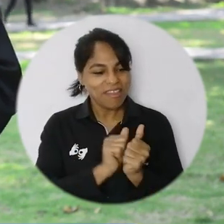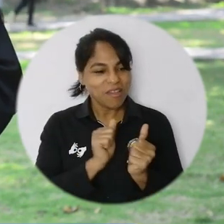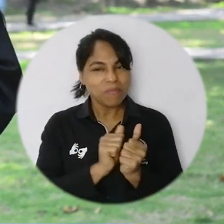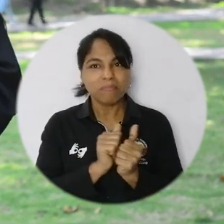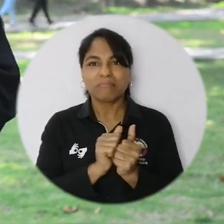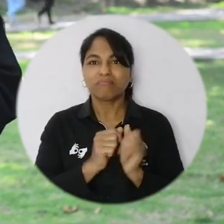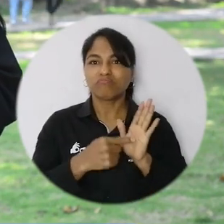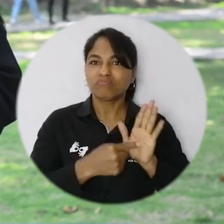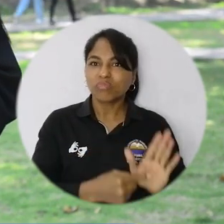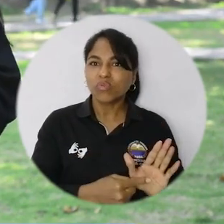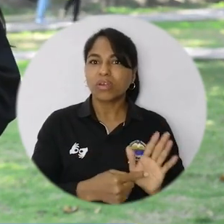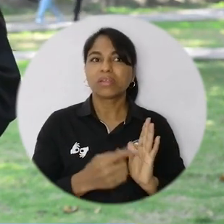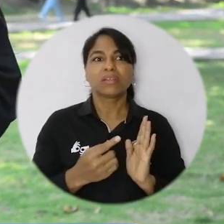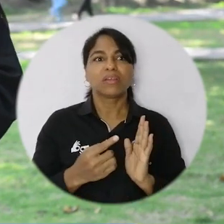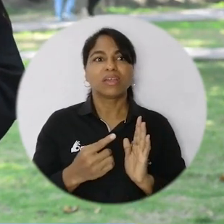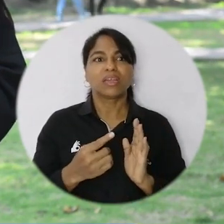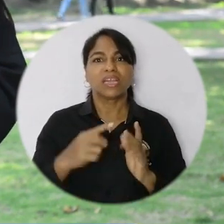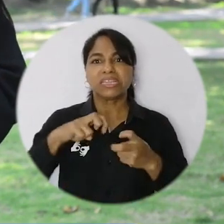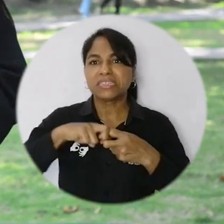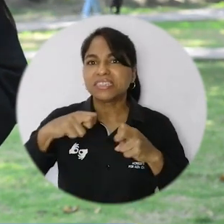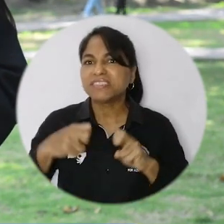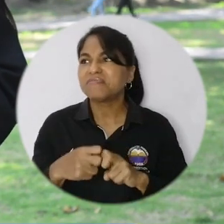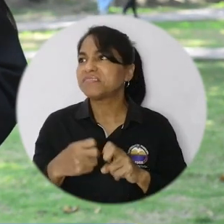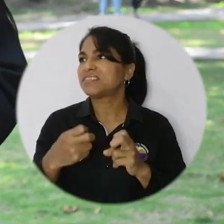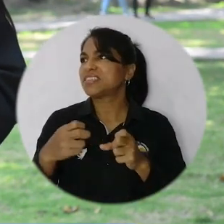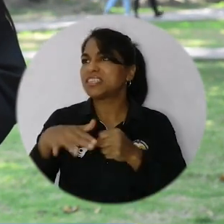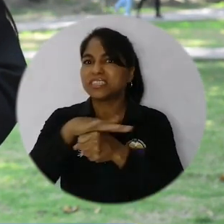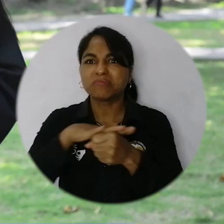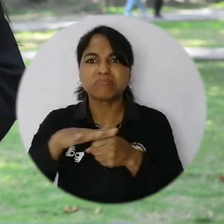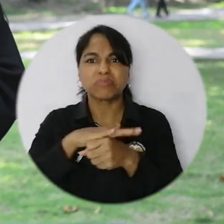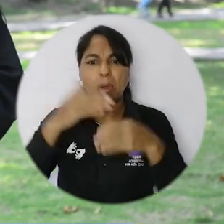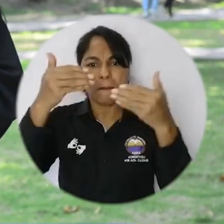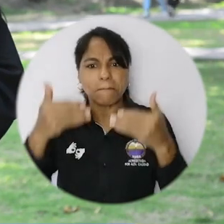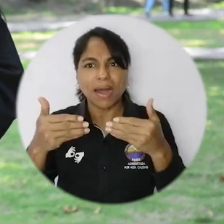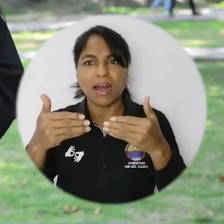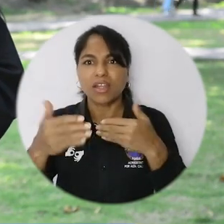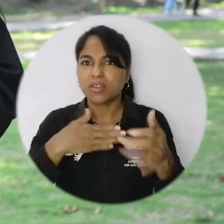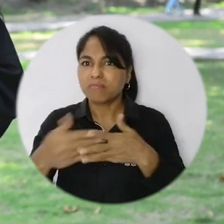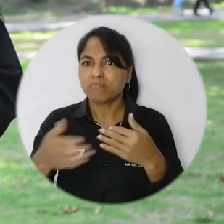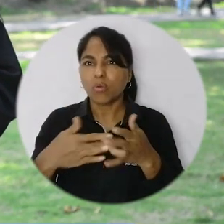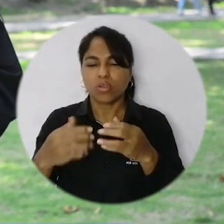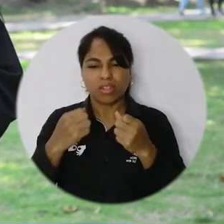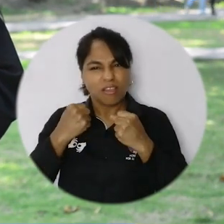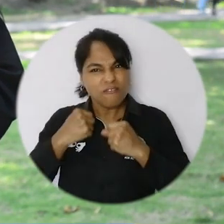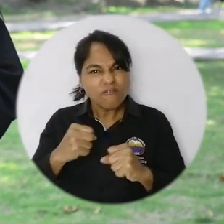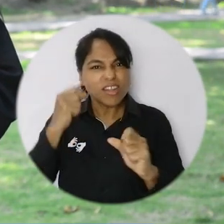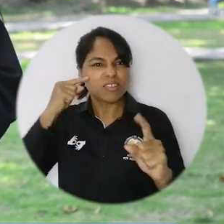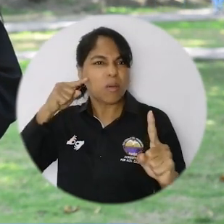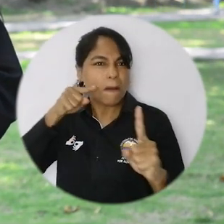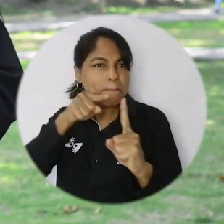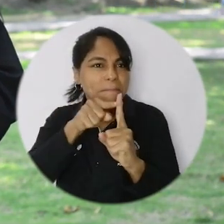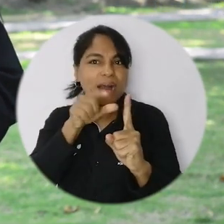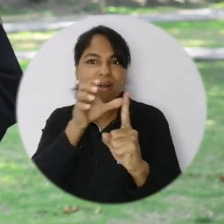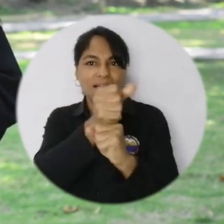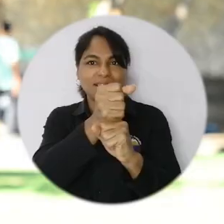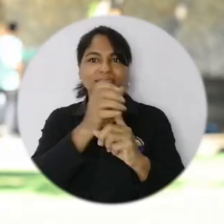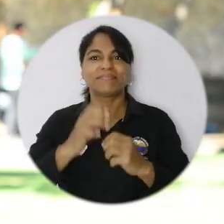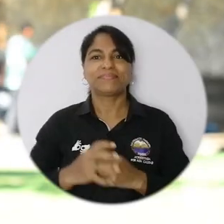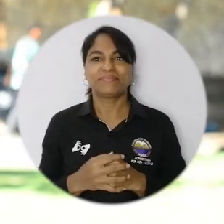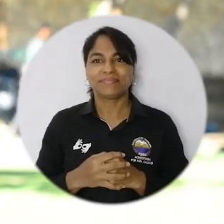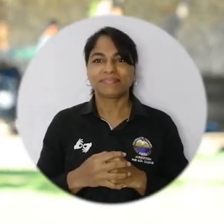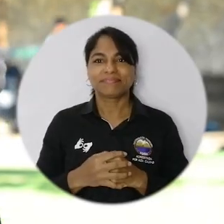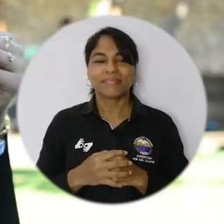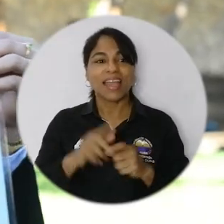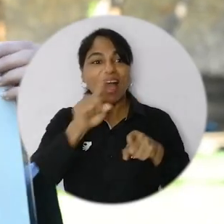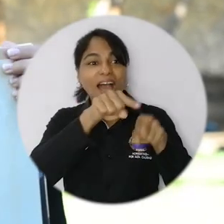a pesar de cualquier circunstancia podemos lograr nuestros sueños, si trabajamos duro y con perseverancia. Bueno,